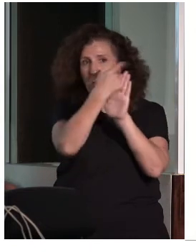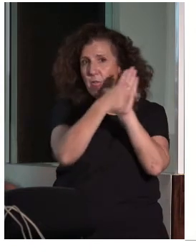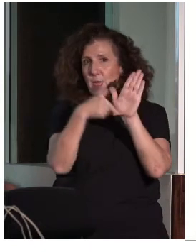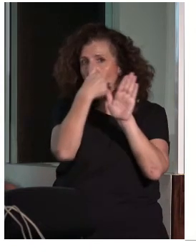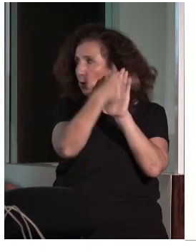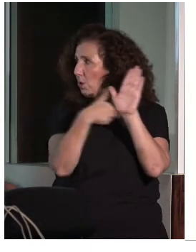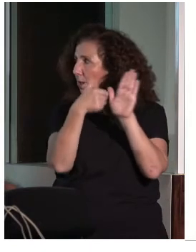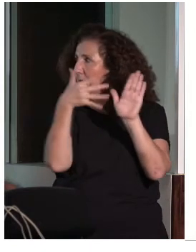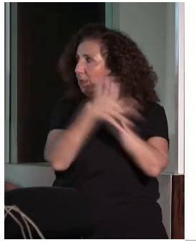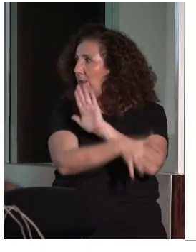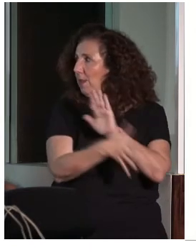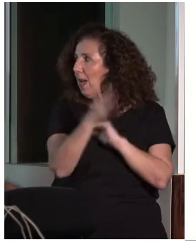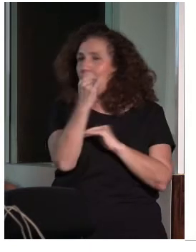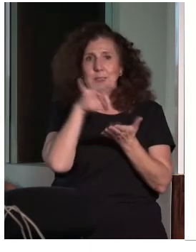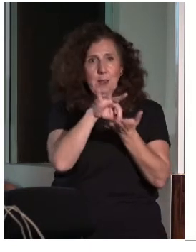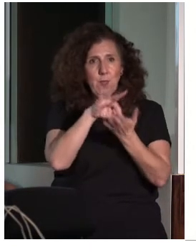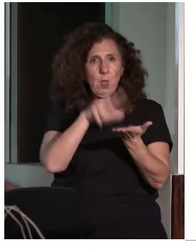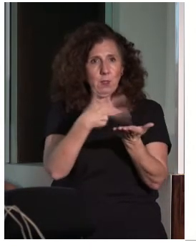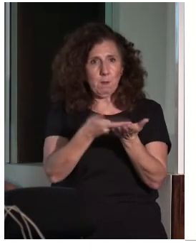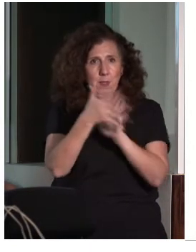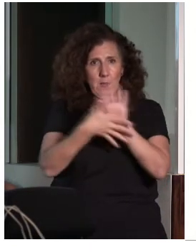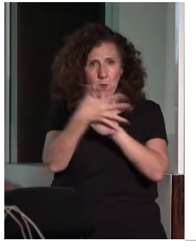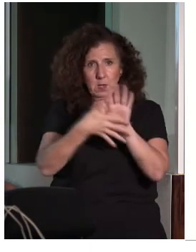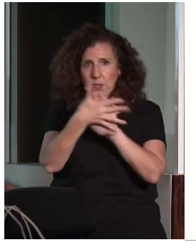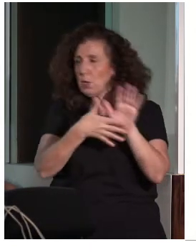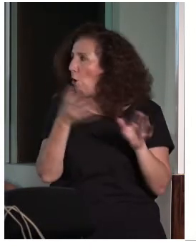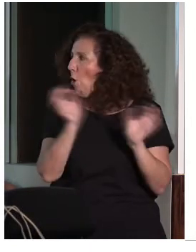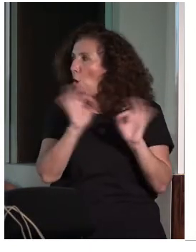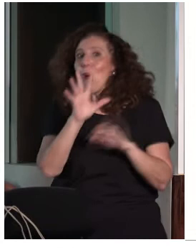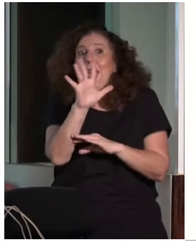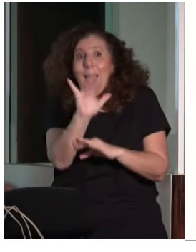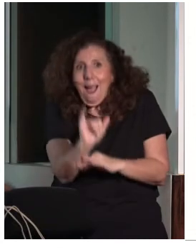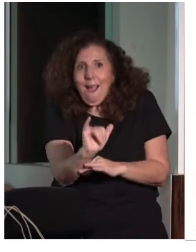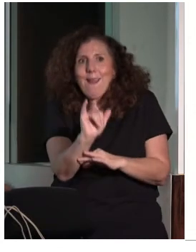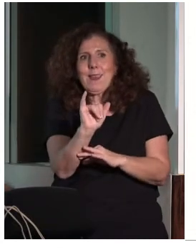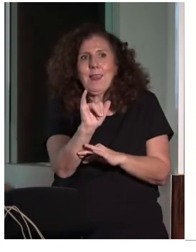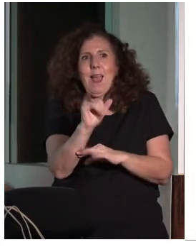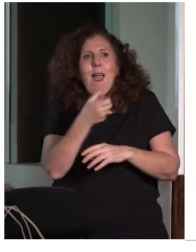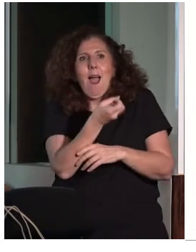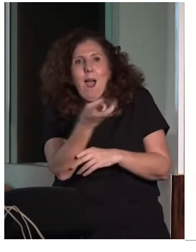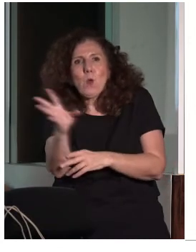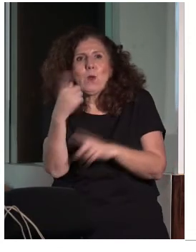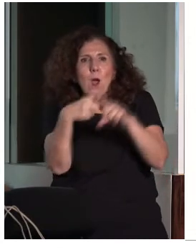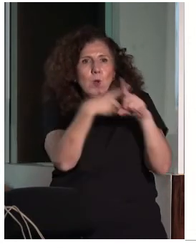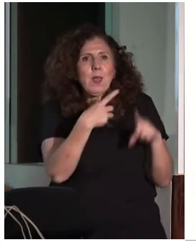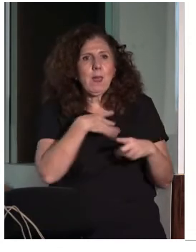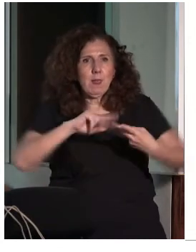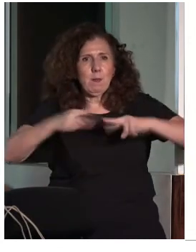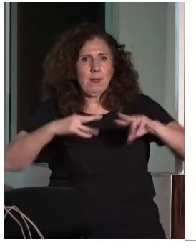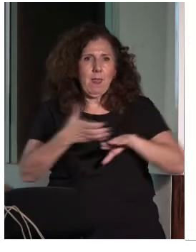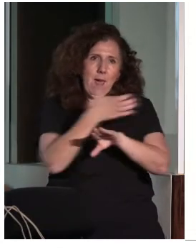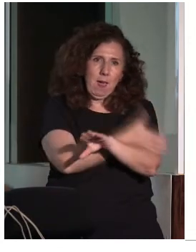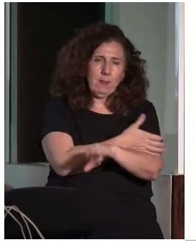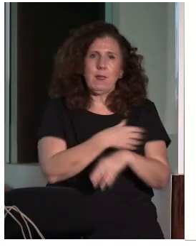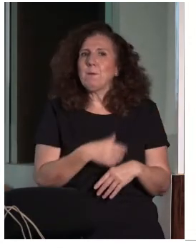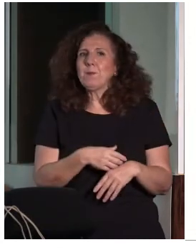que te indica que tienen servicios de interpreta de lengua de signos o que hay recursos que están interpretados en lengua de signos. Las audioguías